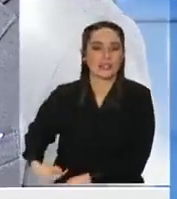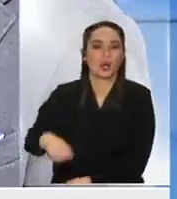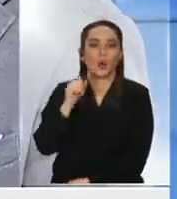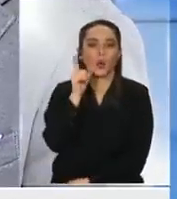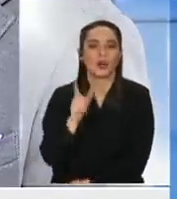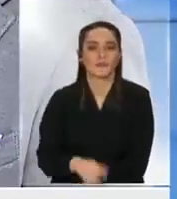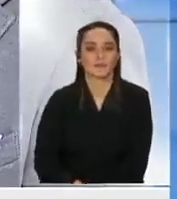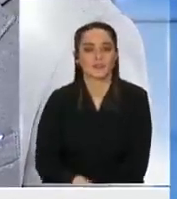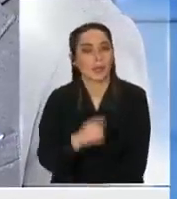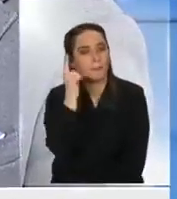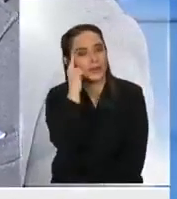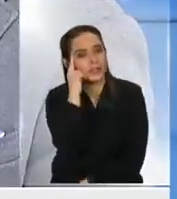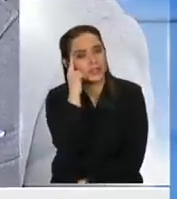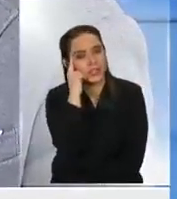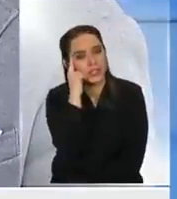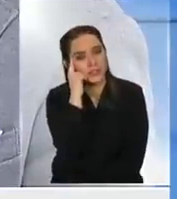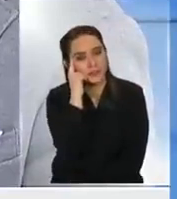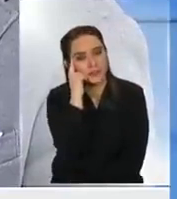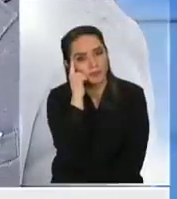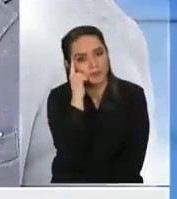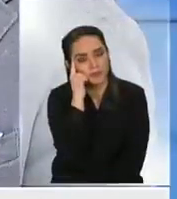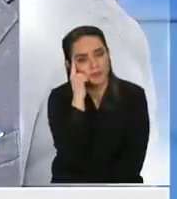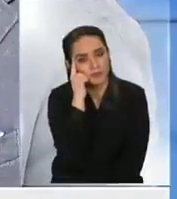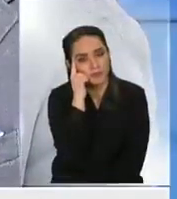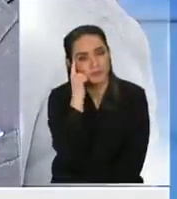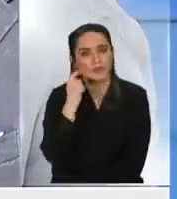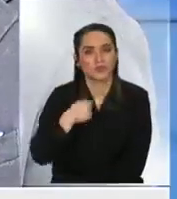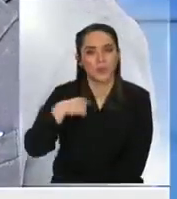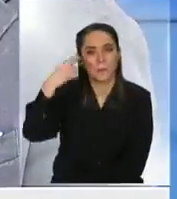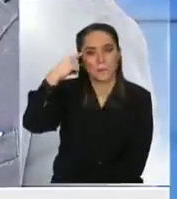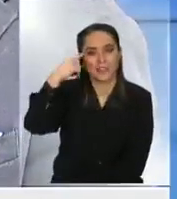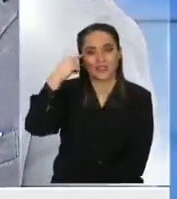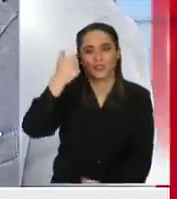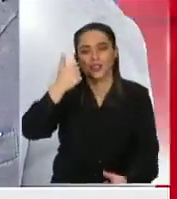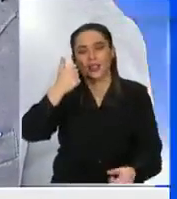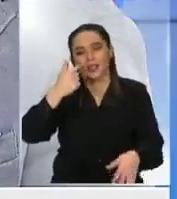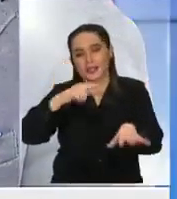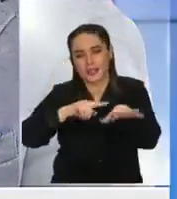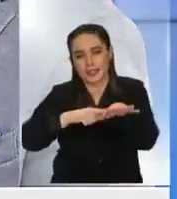te hice pensar a ver es que yo creo que la ciencia